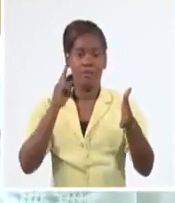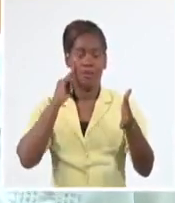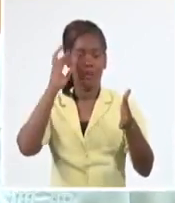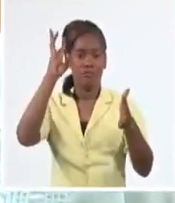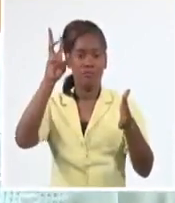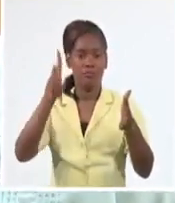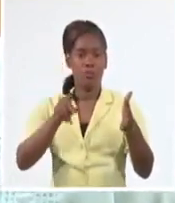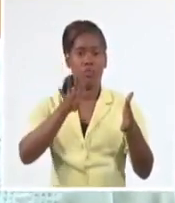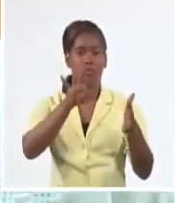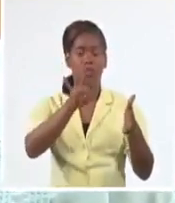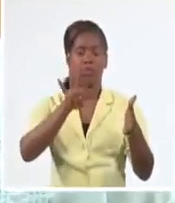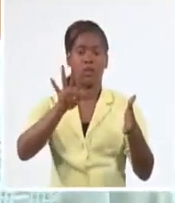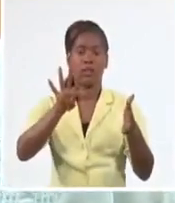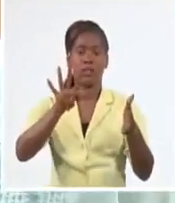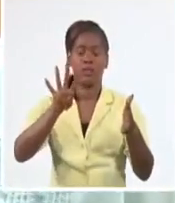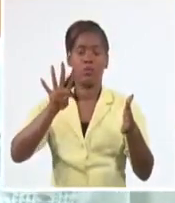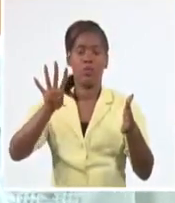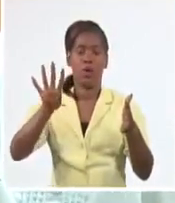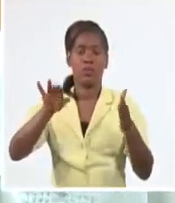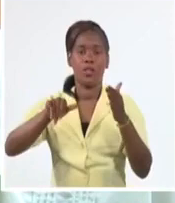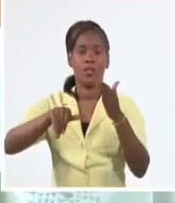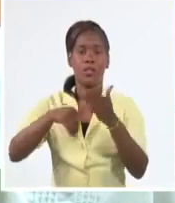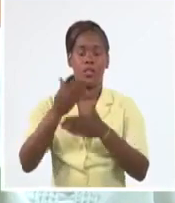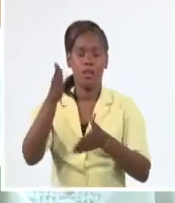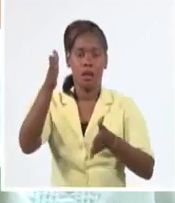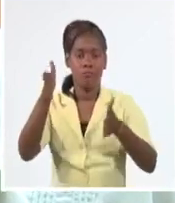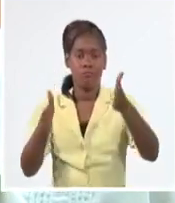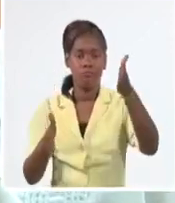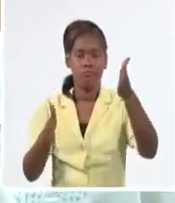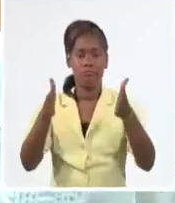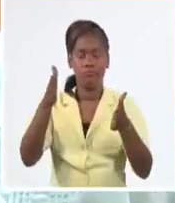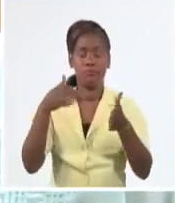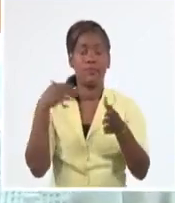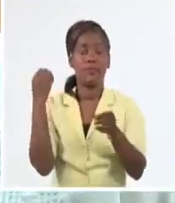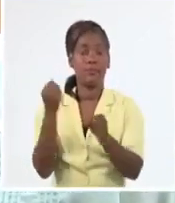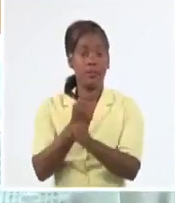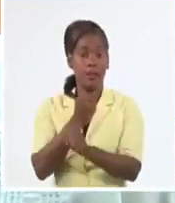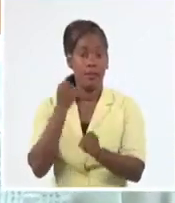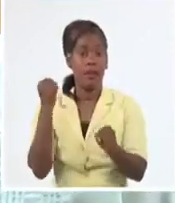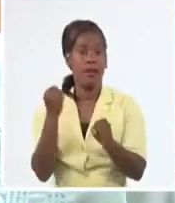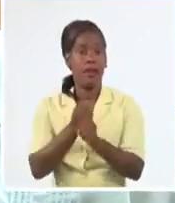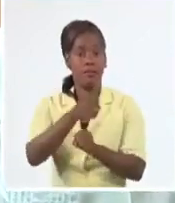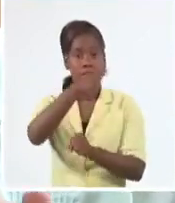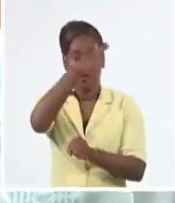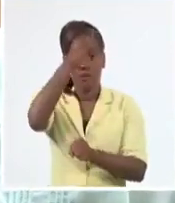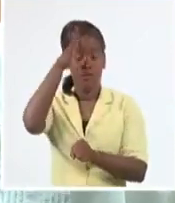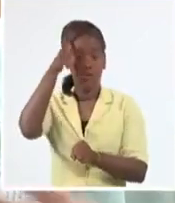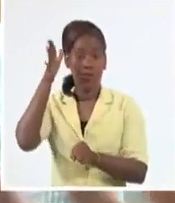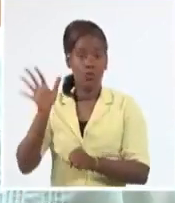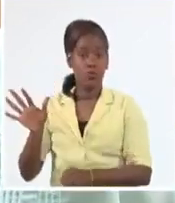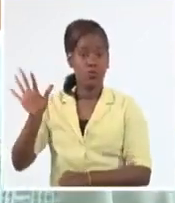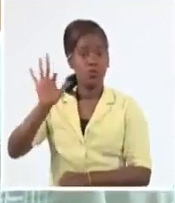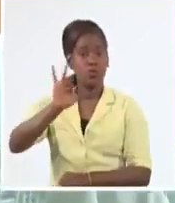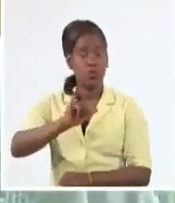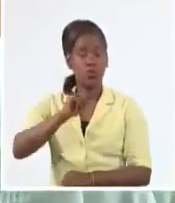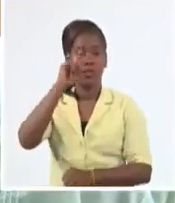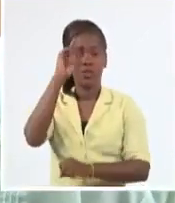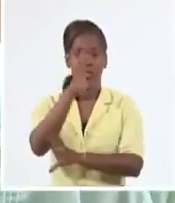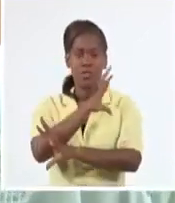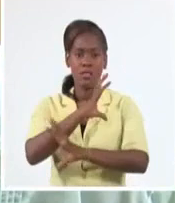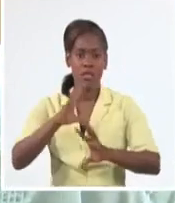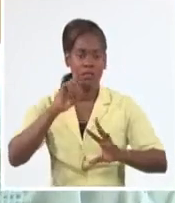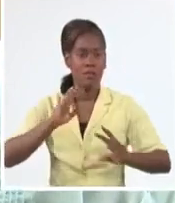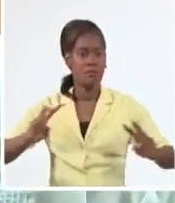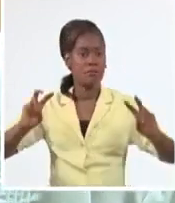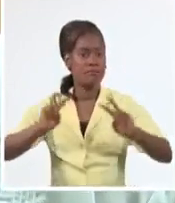444 días de un esfuerzo muy grande, de un grupo de compañeros que están aquí ahora con nosotros, pero de muchos otros compañeros que